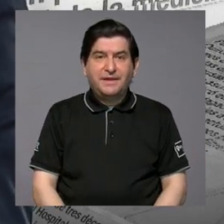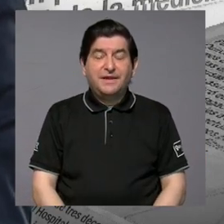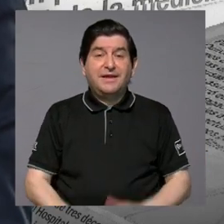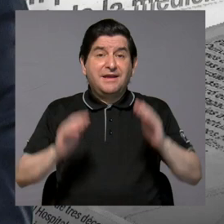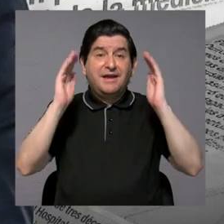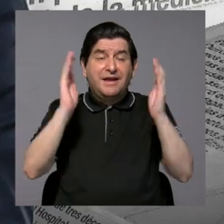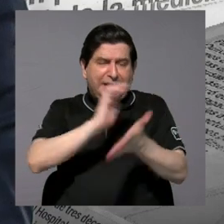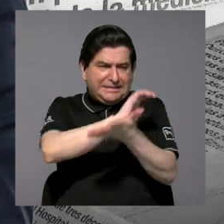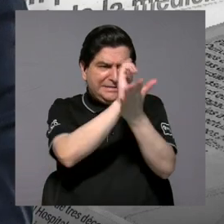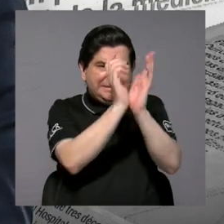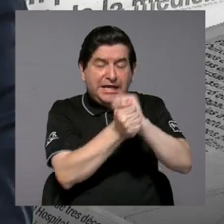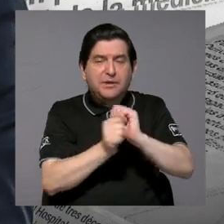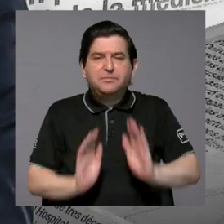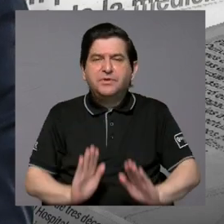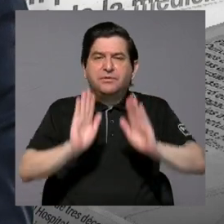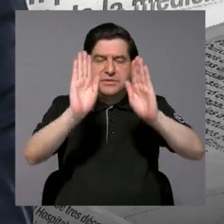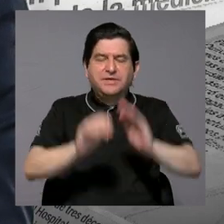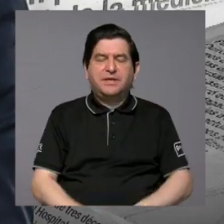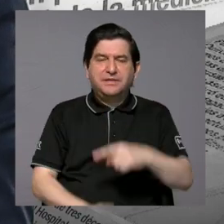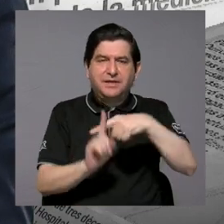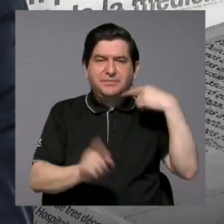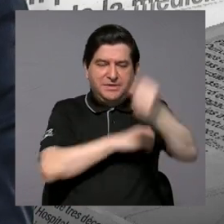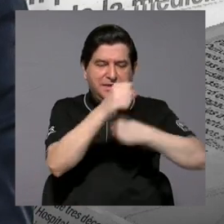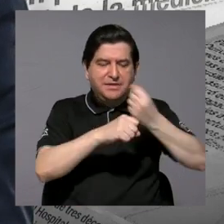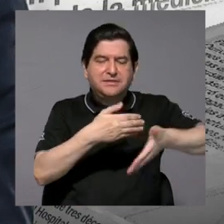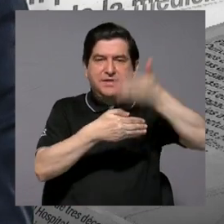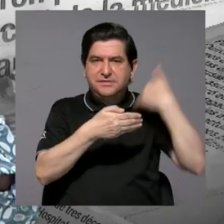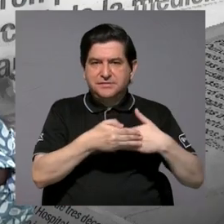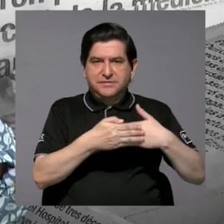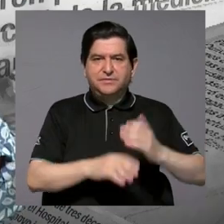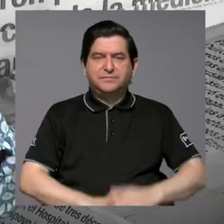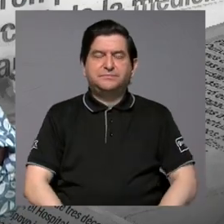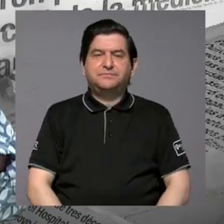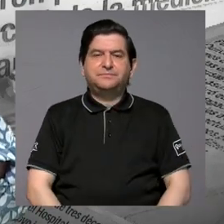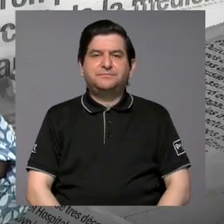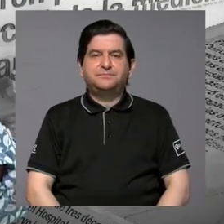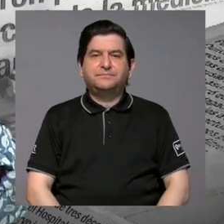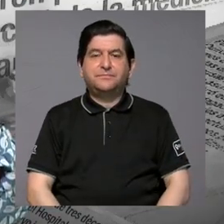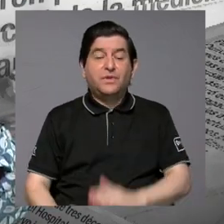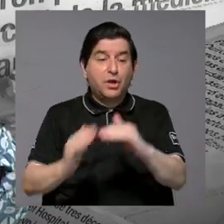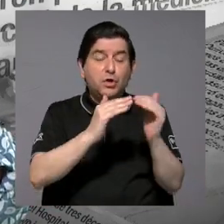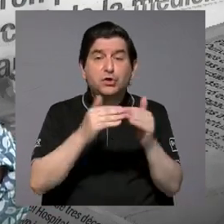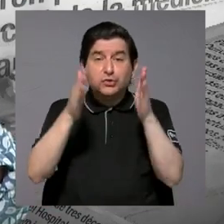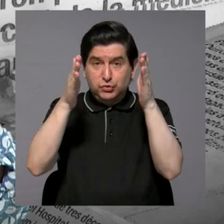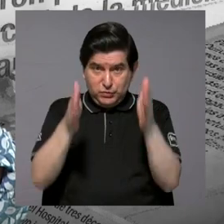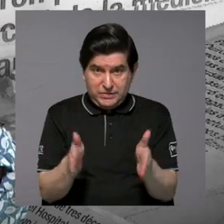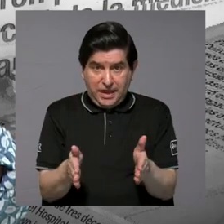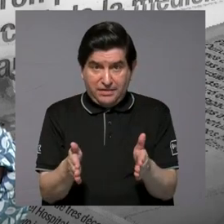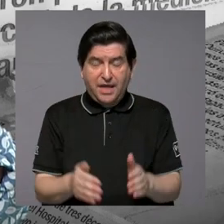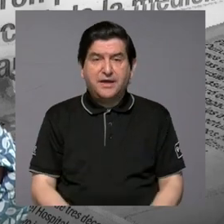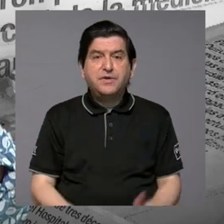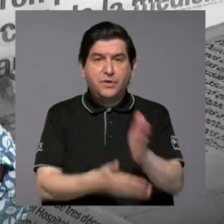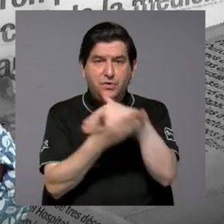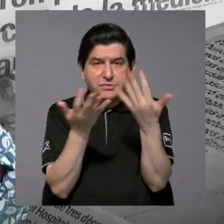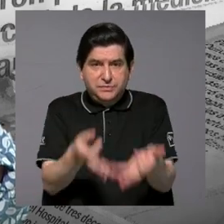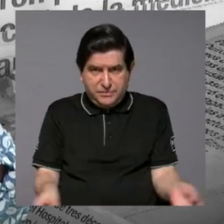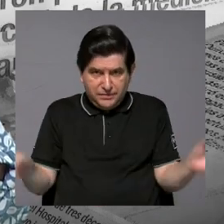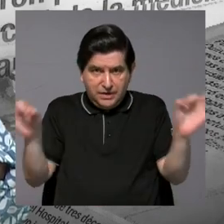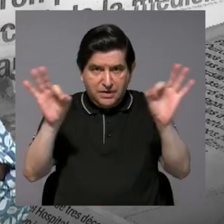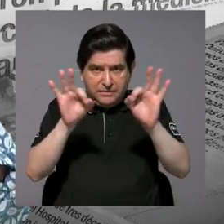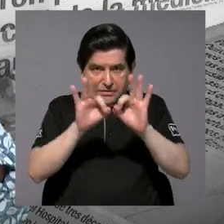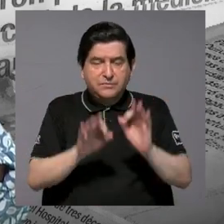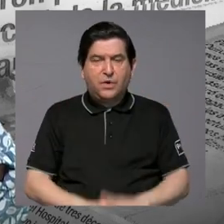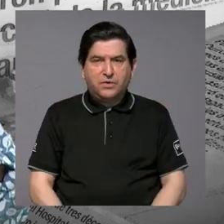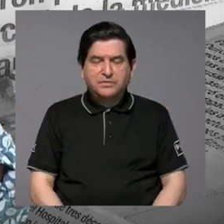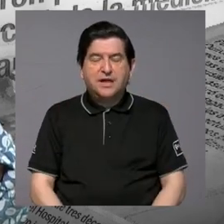enormes transformaciones maravillosas que se dieron a mitad del siglo pasado. Y es que precisamente los ciudadanos, o sea, buena parte de los ciudadanos